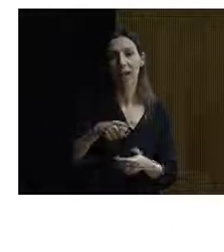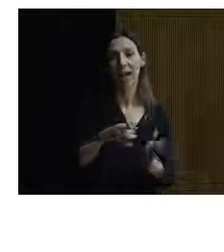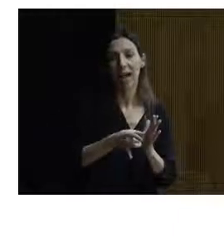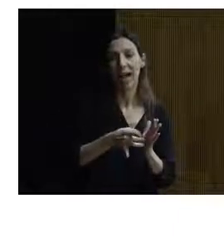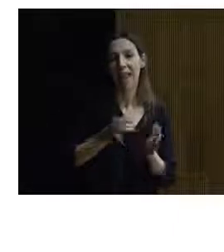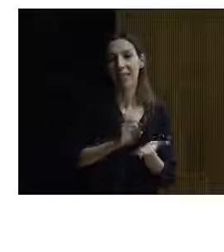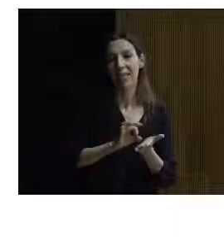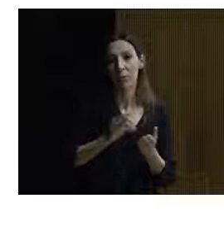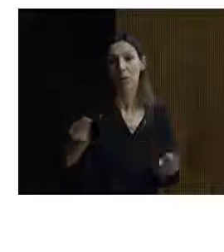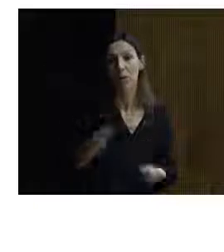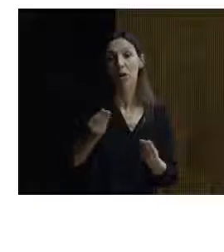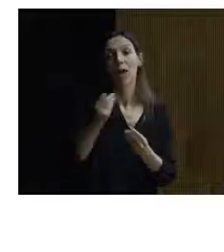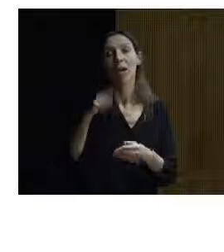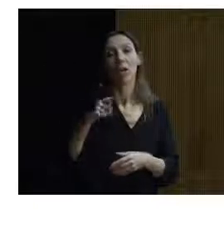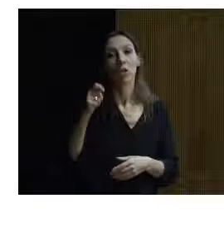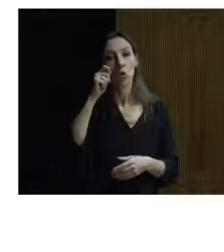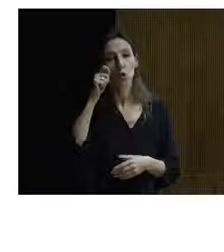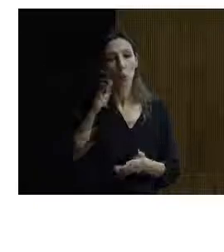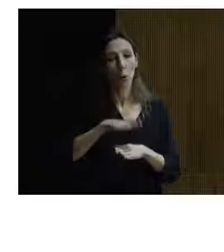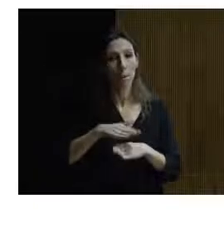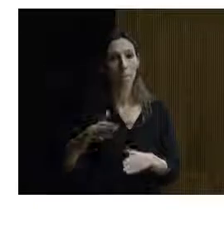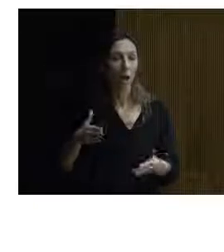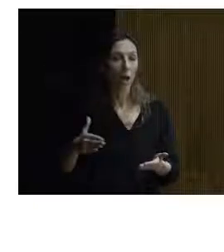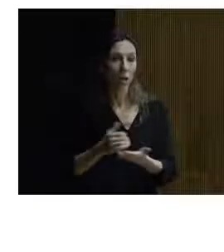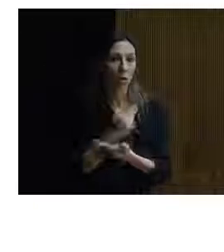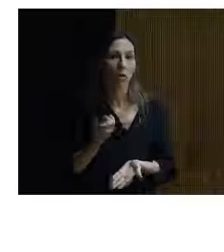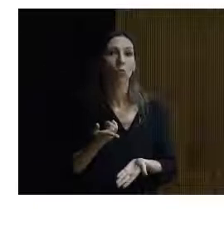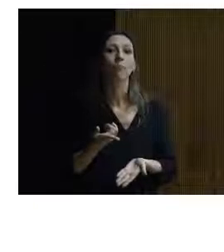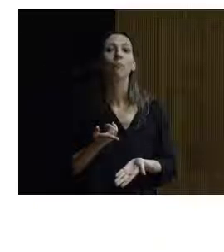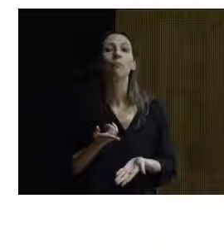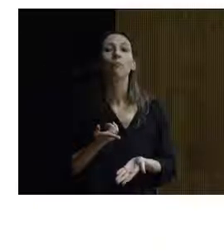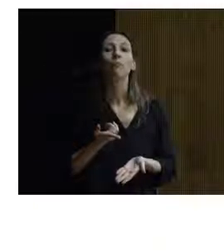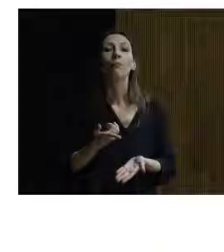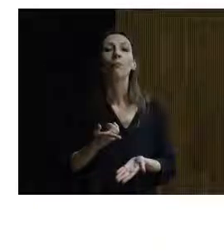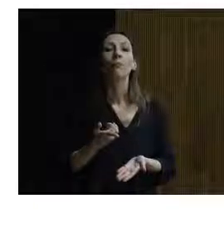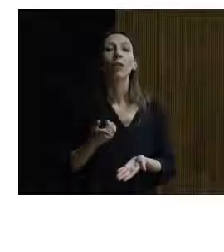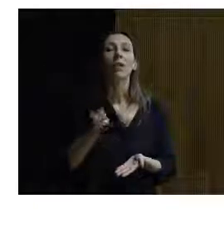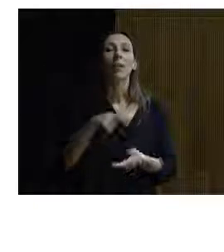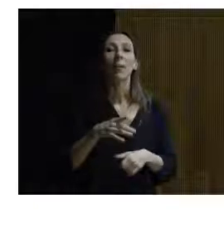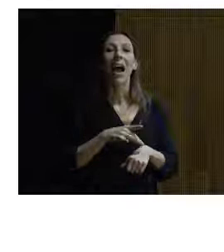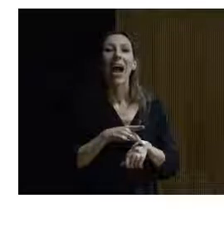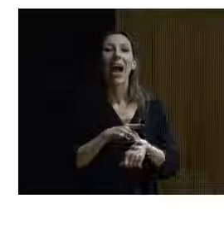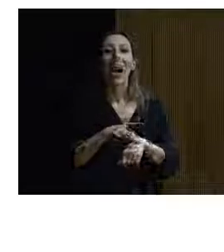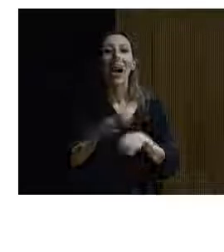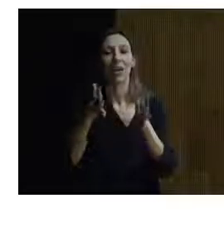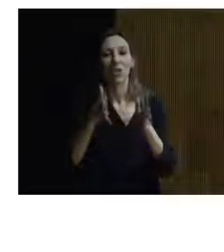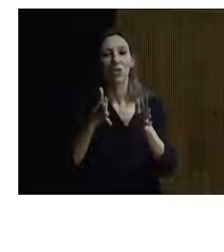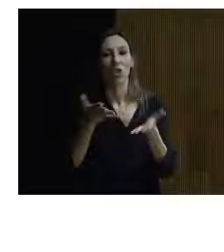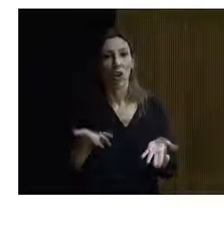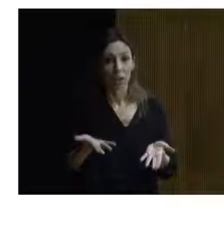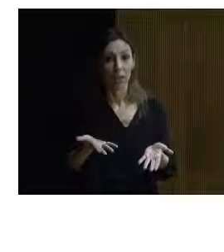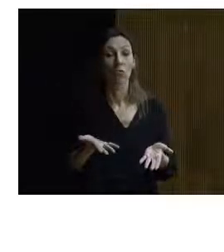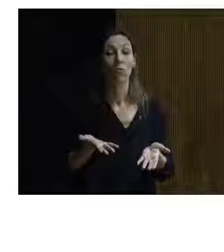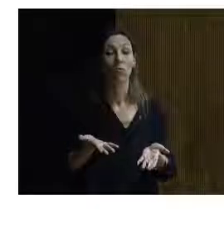todos. ¿Qué acciones se han llevado en el proyecto? Se han llevado unas acciones de orientación y asesoramiento profesional a estos establecimientos,